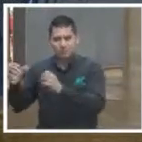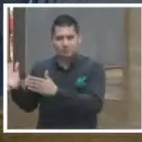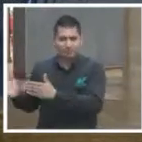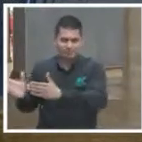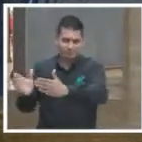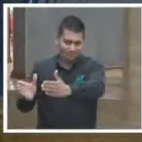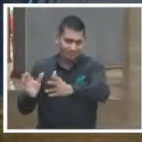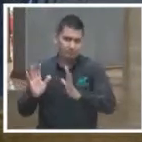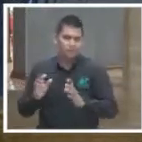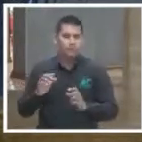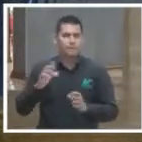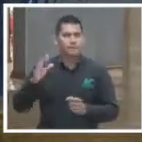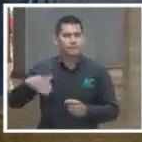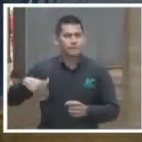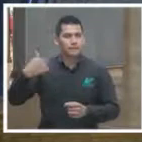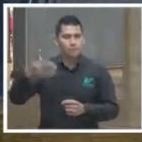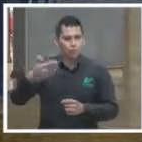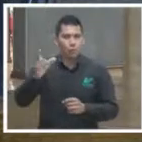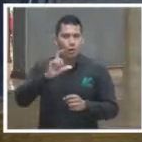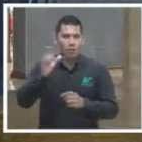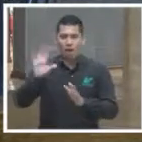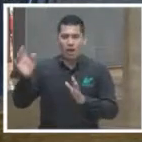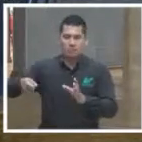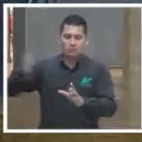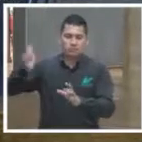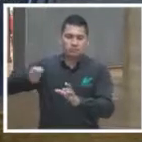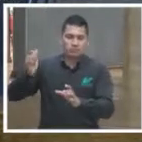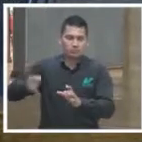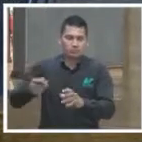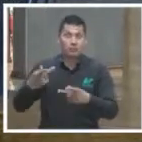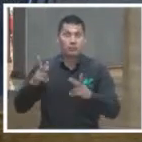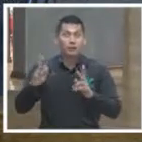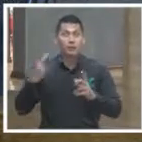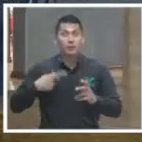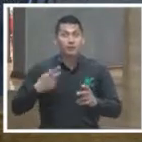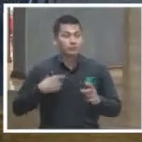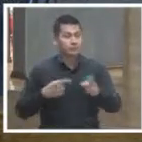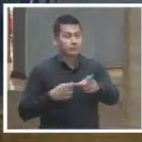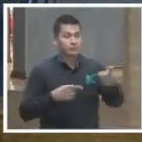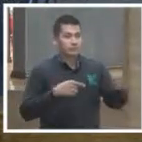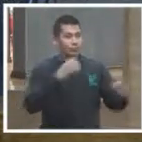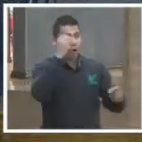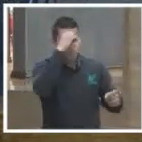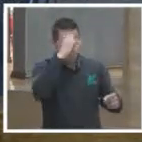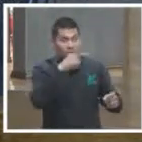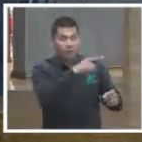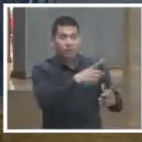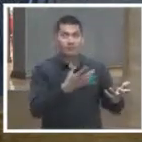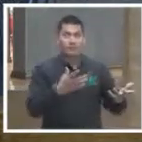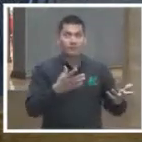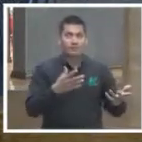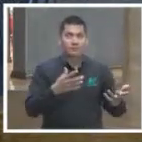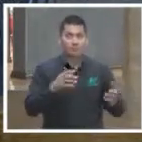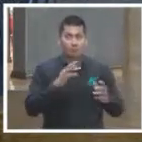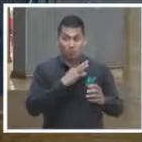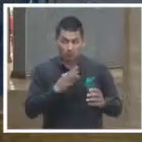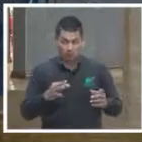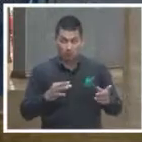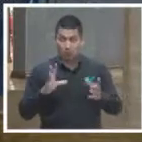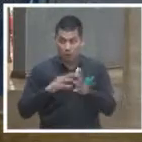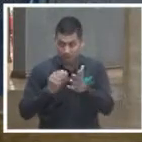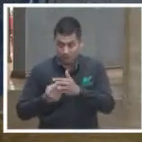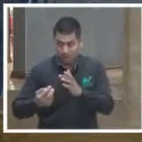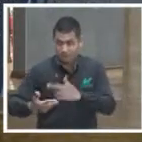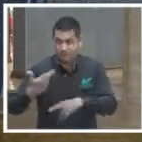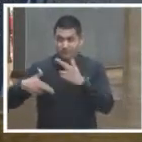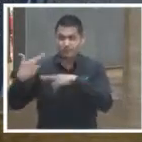Esto, después de la gran condena de la opinión pública, era muy cuestionable si en ese caso se podía reponer o no el procedimiento. Digo, en muchos casos